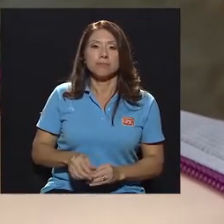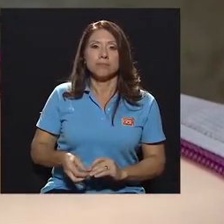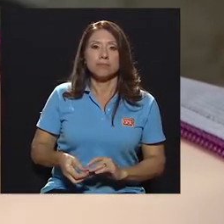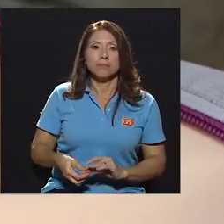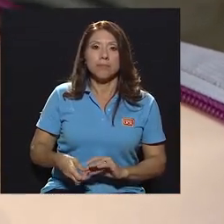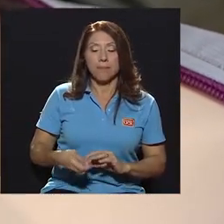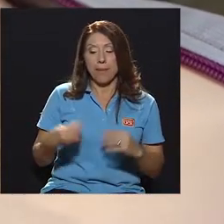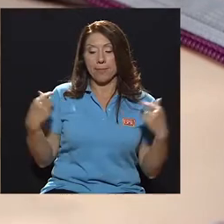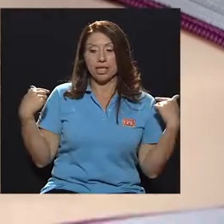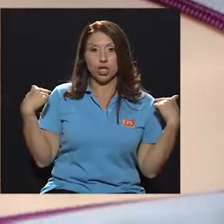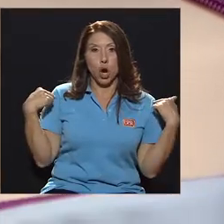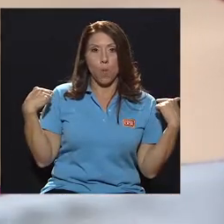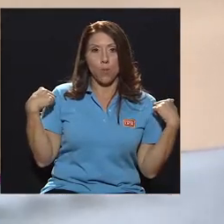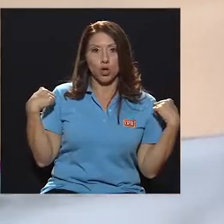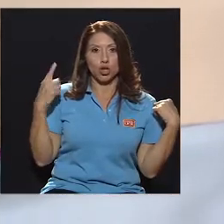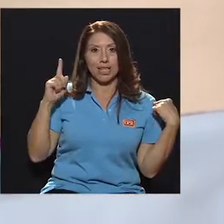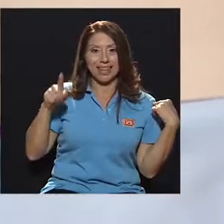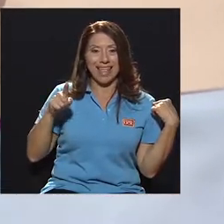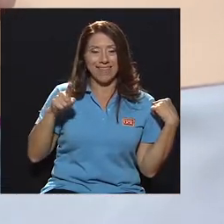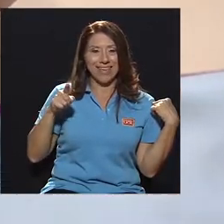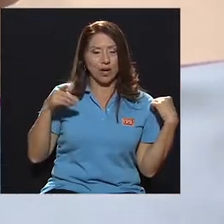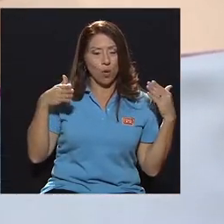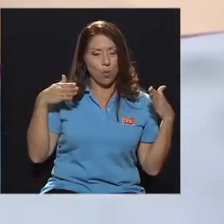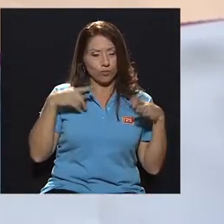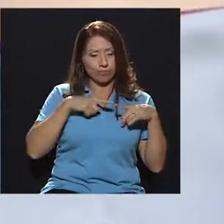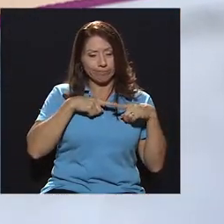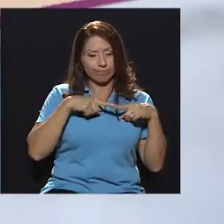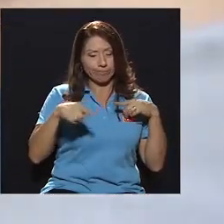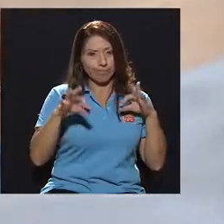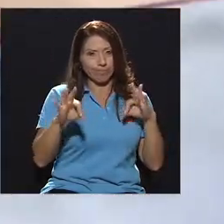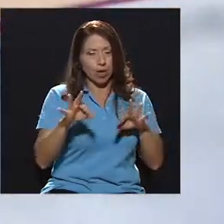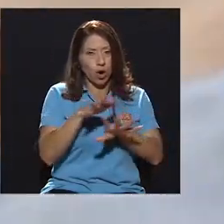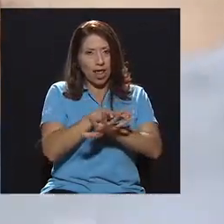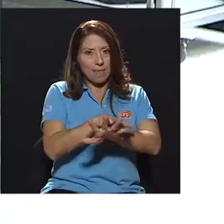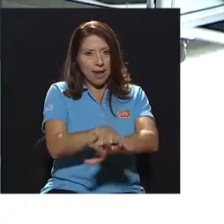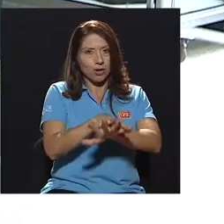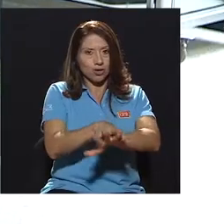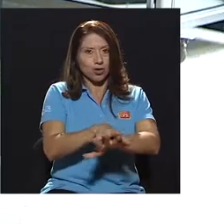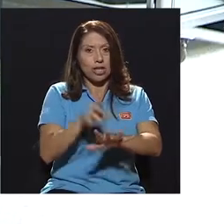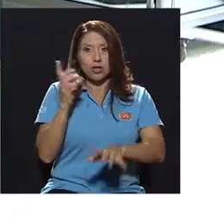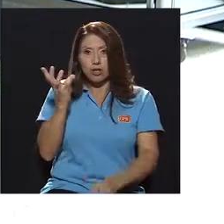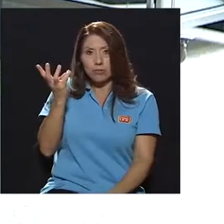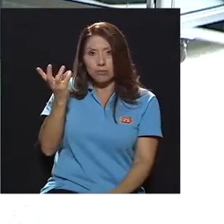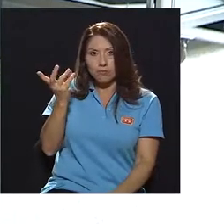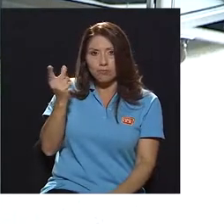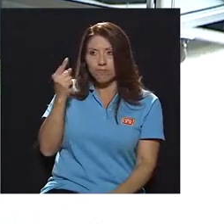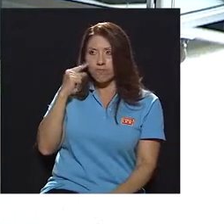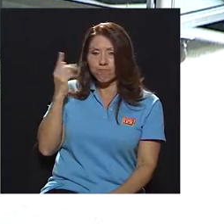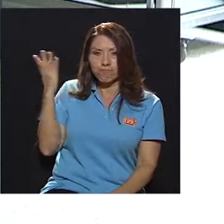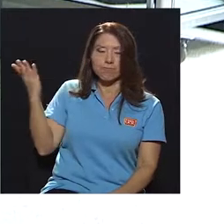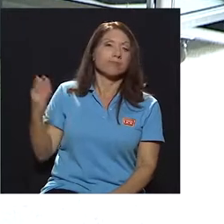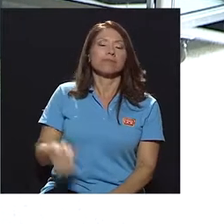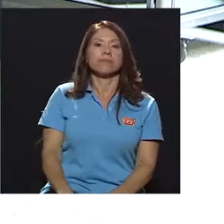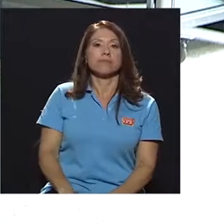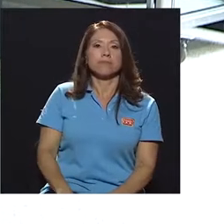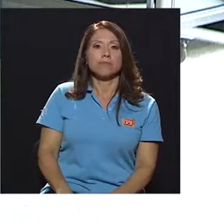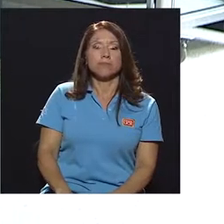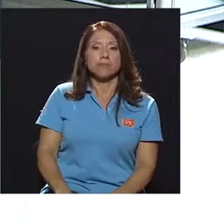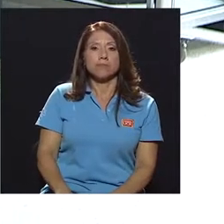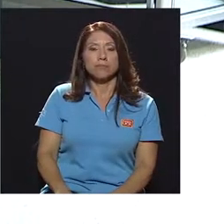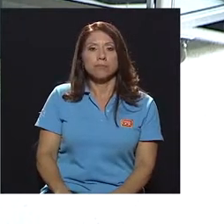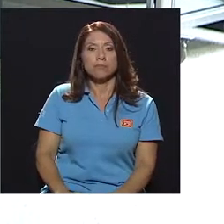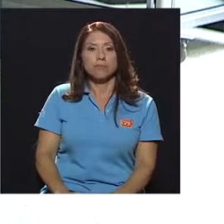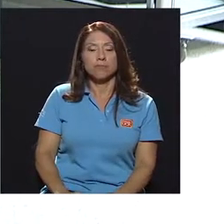Mis hombros tienen que estar en línea recta con mis manos. Entonces, comienzo. Uno, dos, tres, cuatro, cinco, seis, siete,